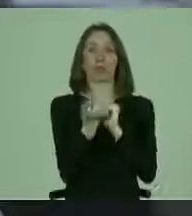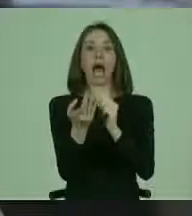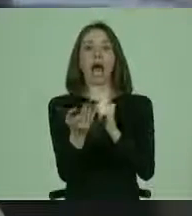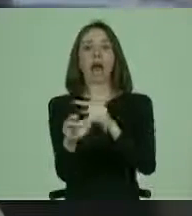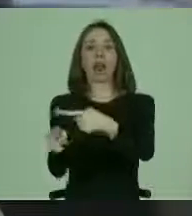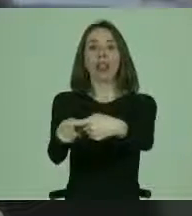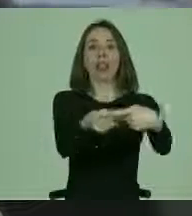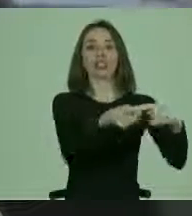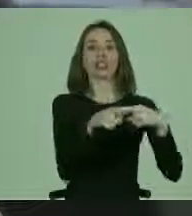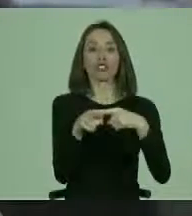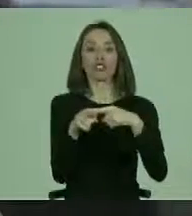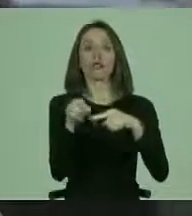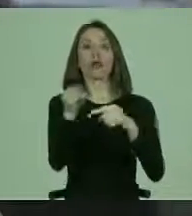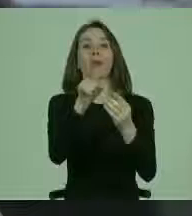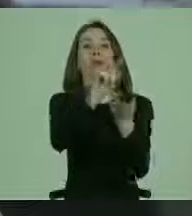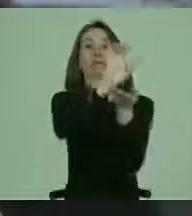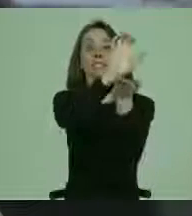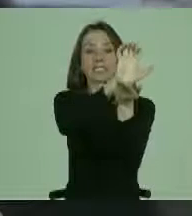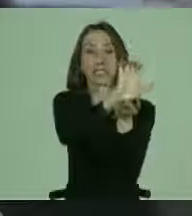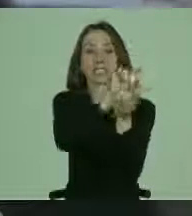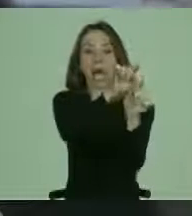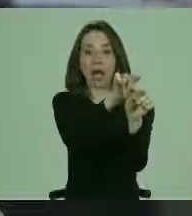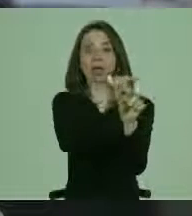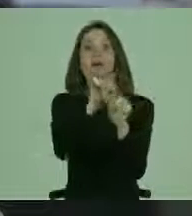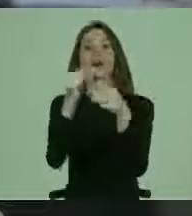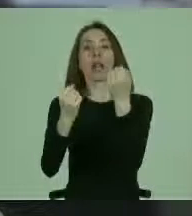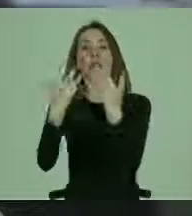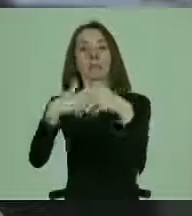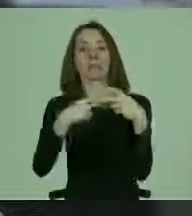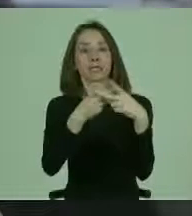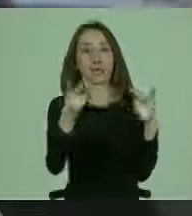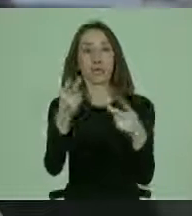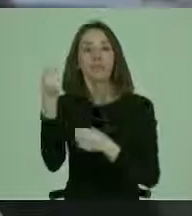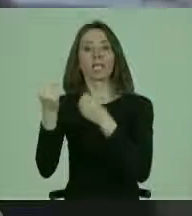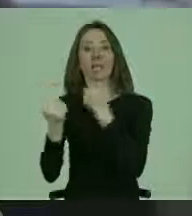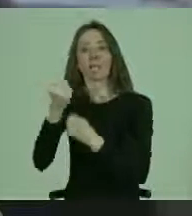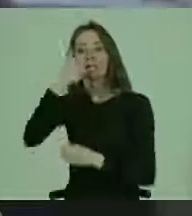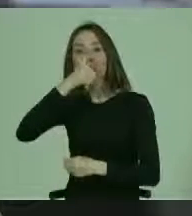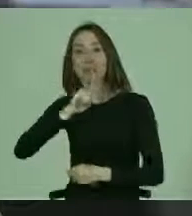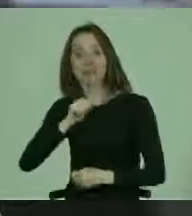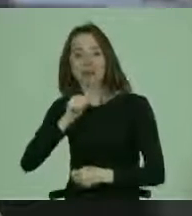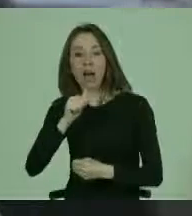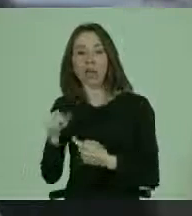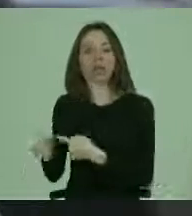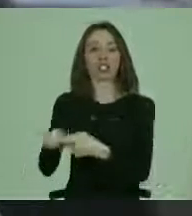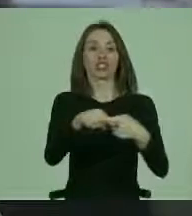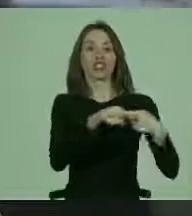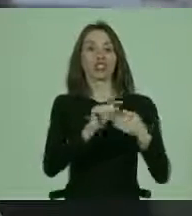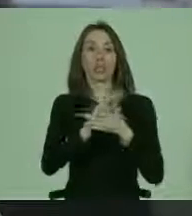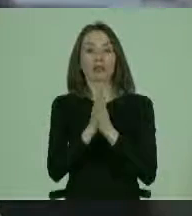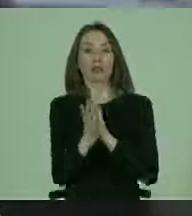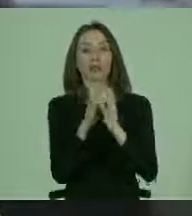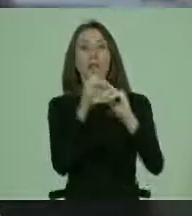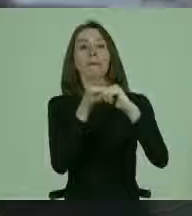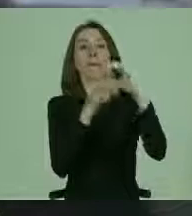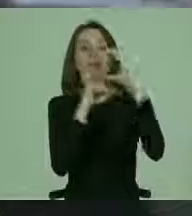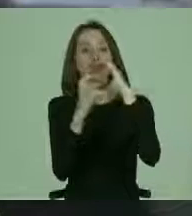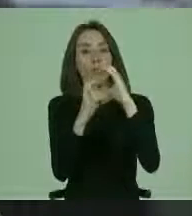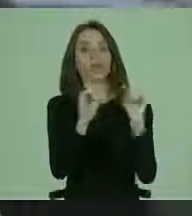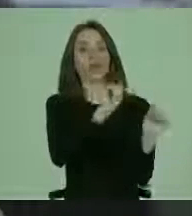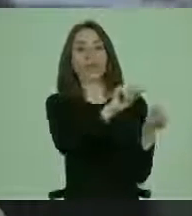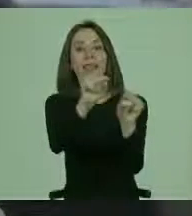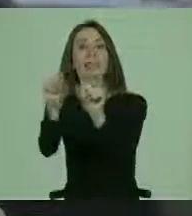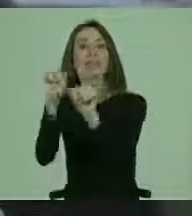sociedad, llámese Estado, llámese empresa pública, empresa privada, sociedad toda, medios de comunicación, etc.